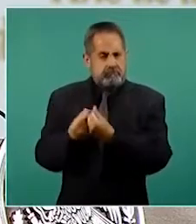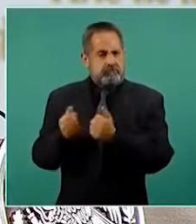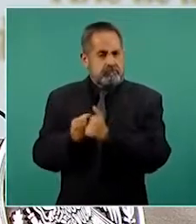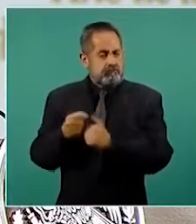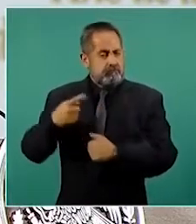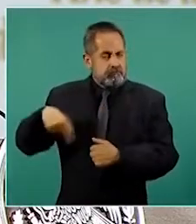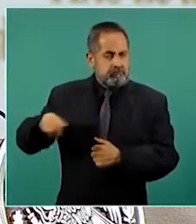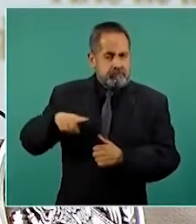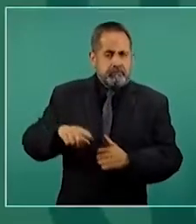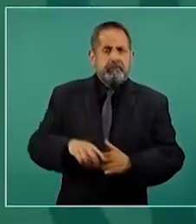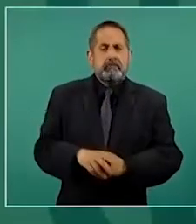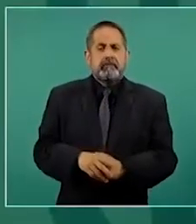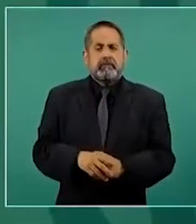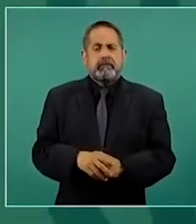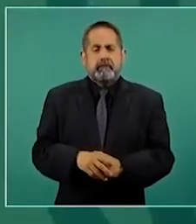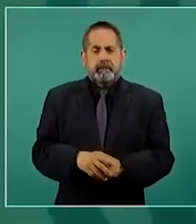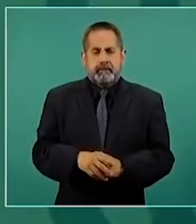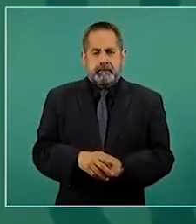Corte